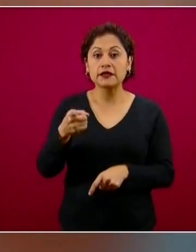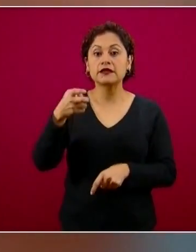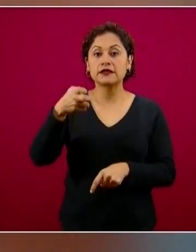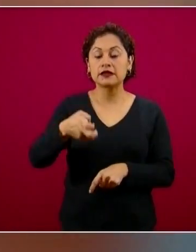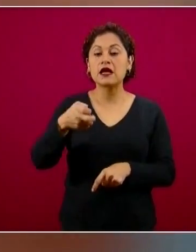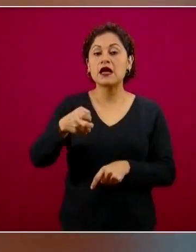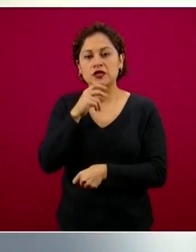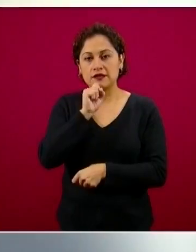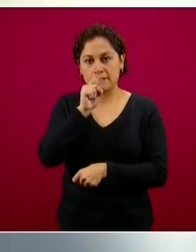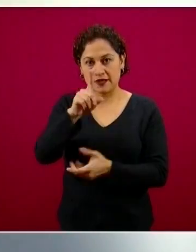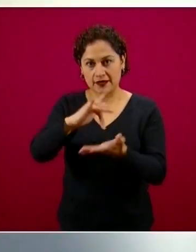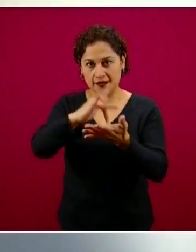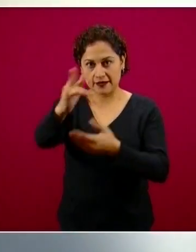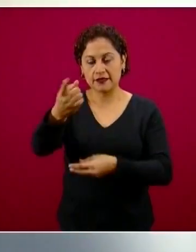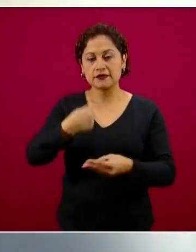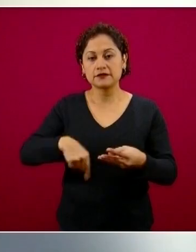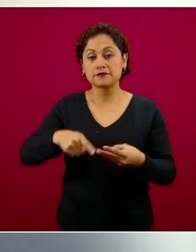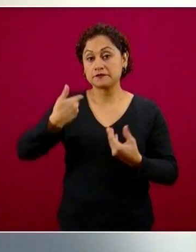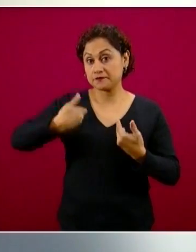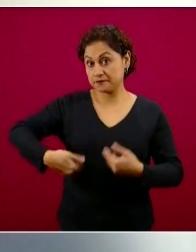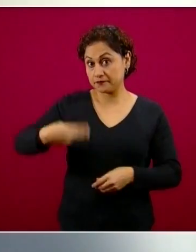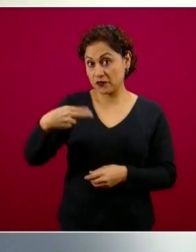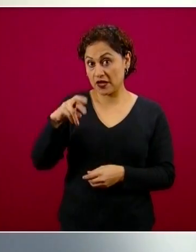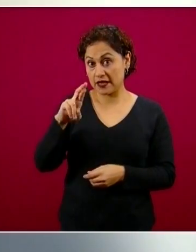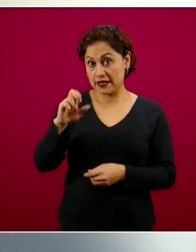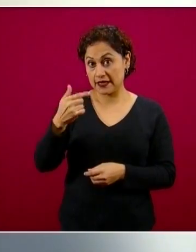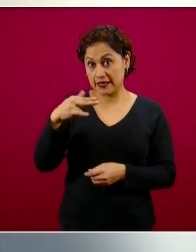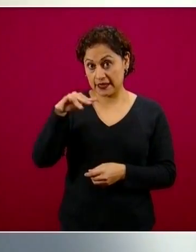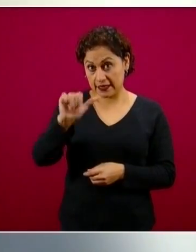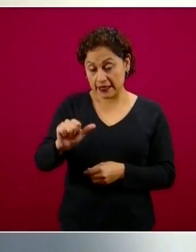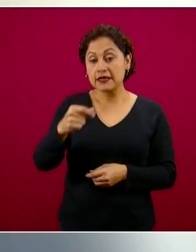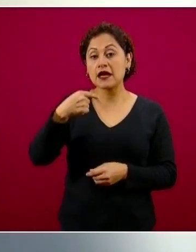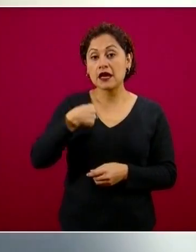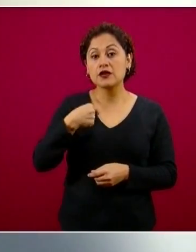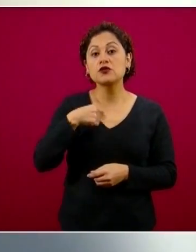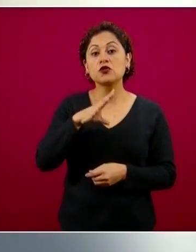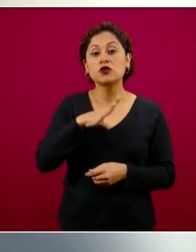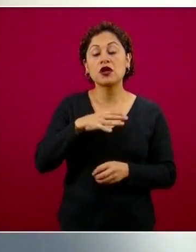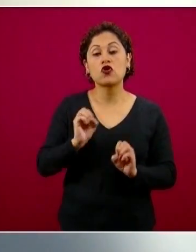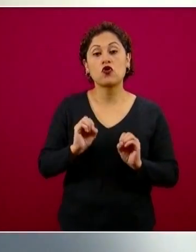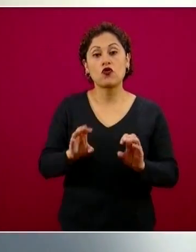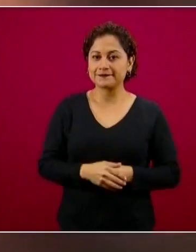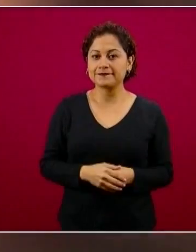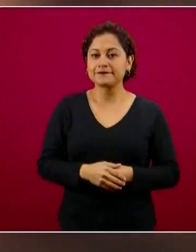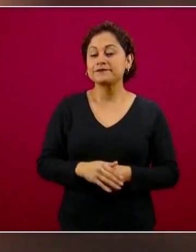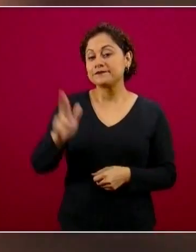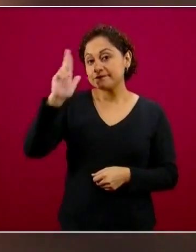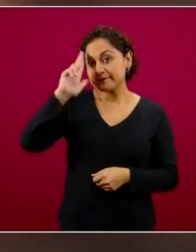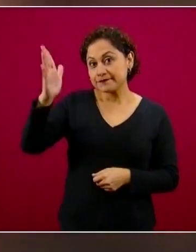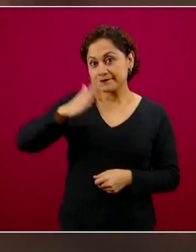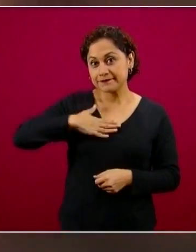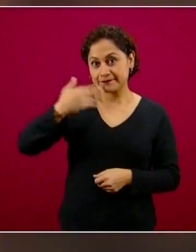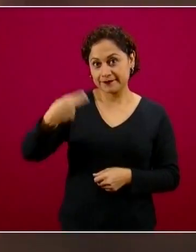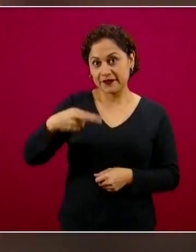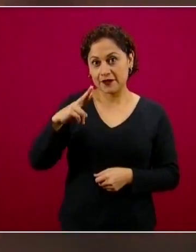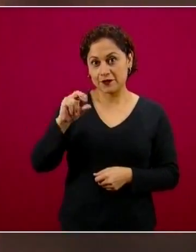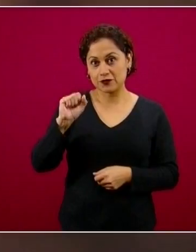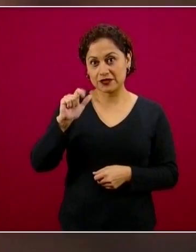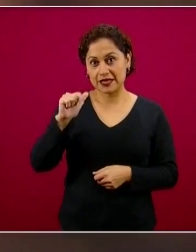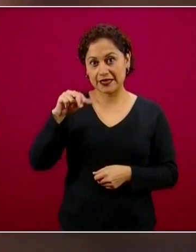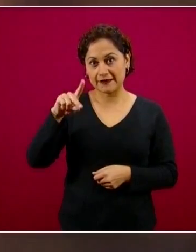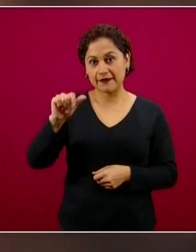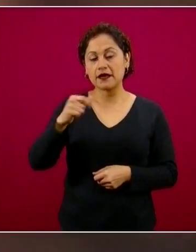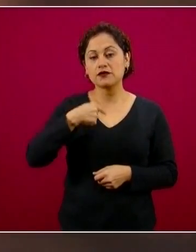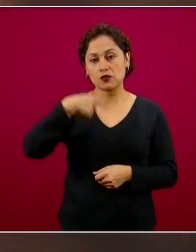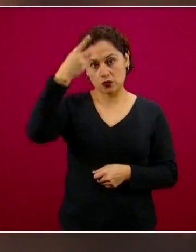taquería, lonchería, restaurante y despacho contable, quienes señalaron que usarán el crédito para pagar sueldos a empleados y